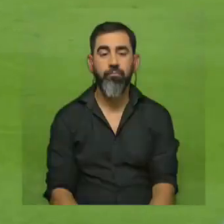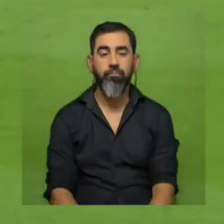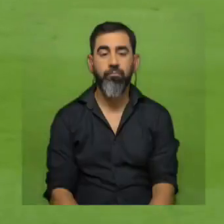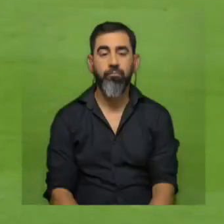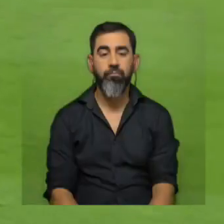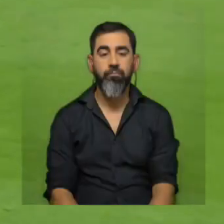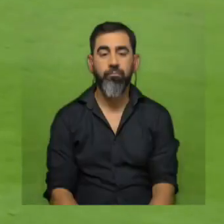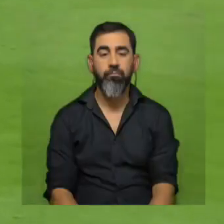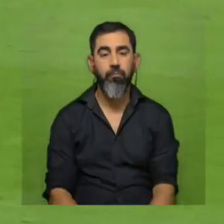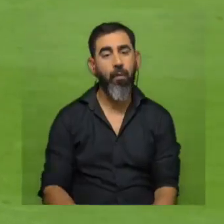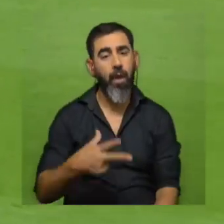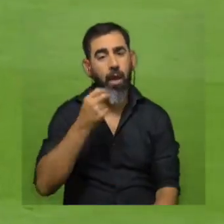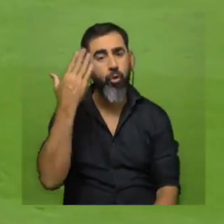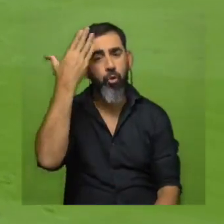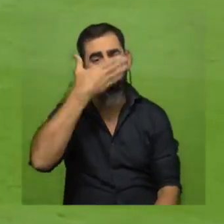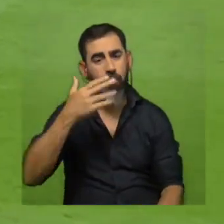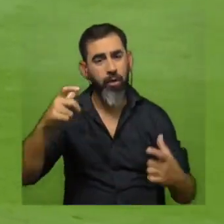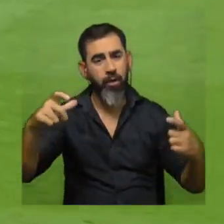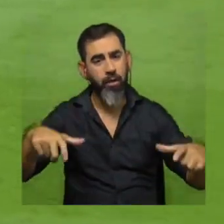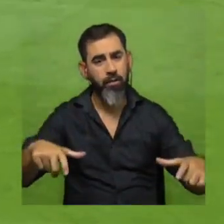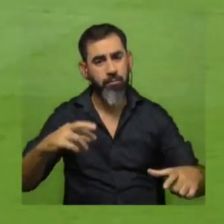¡Vaya, qué mal fario! ¡Un gato negro en el campo! ¡Vaya,